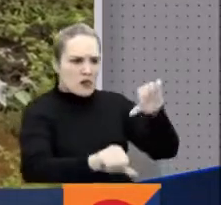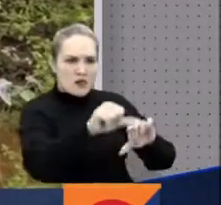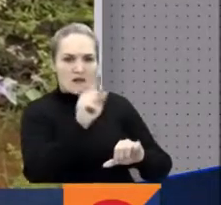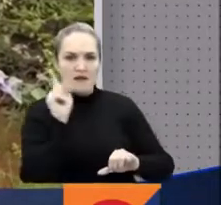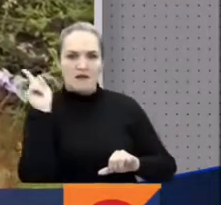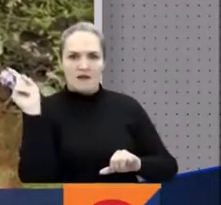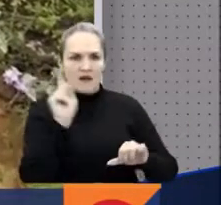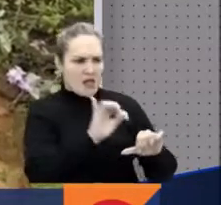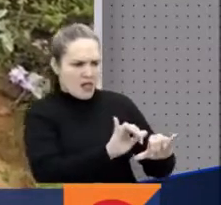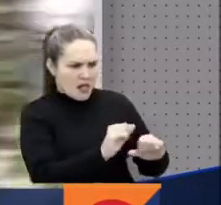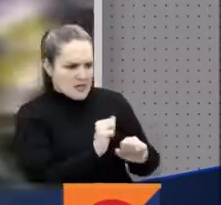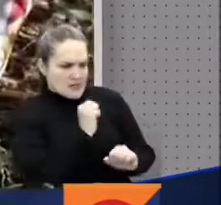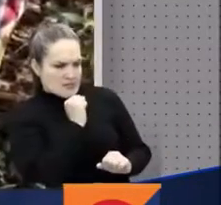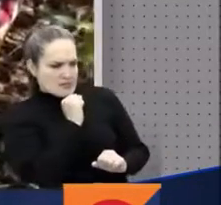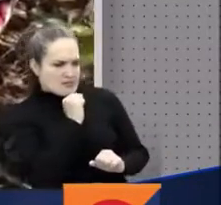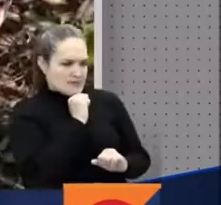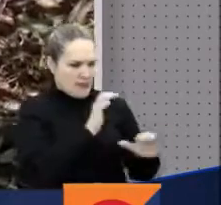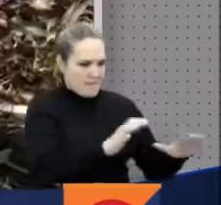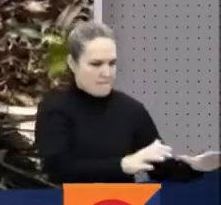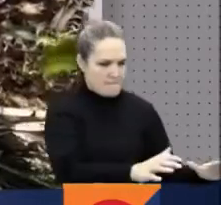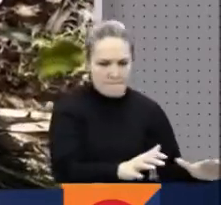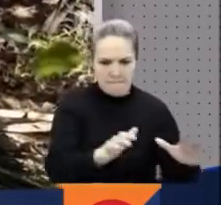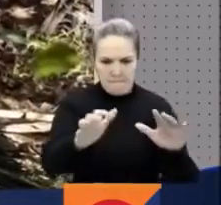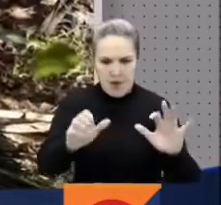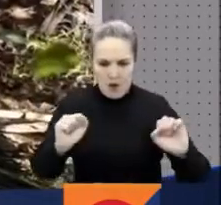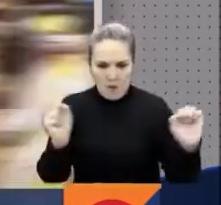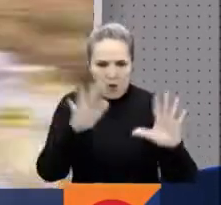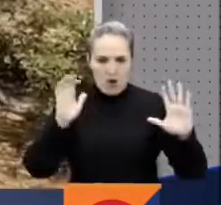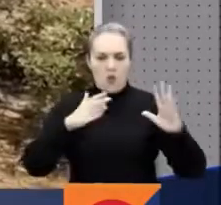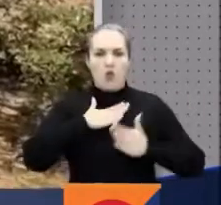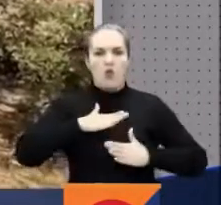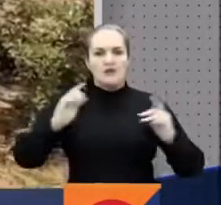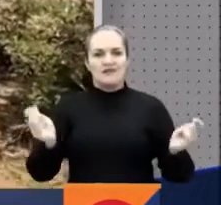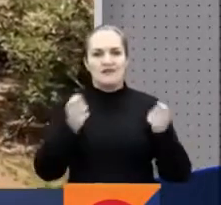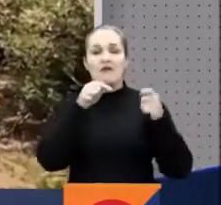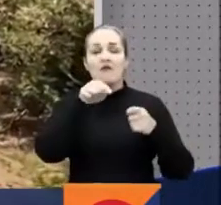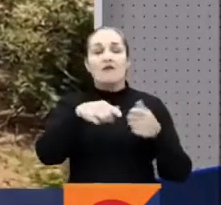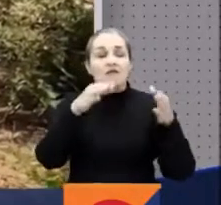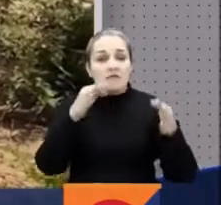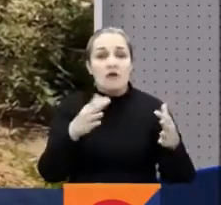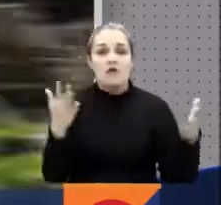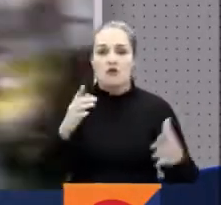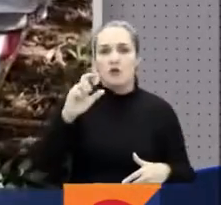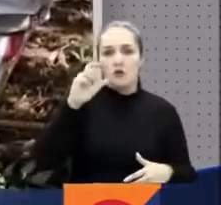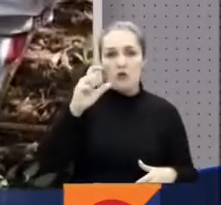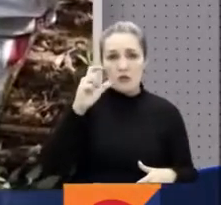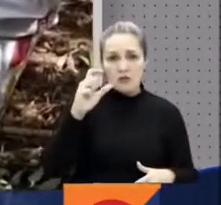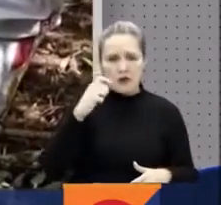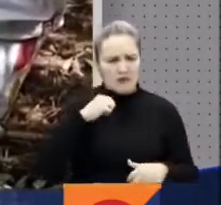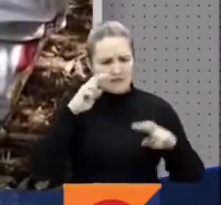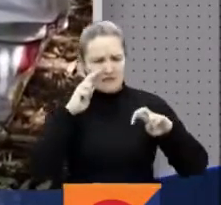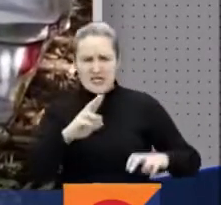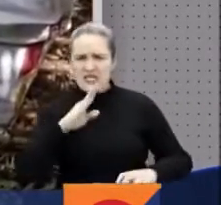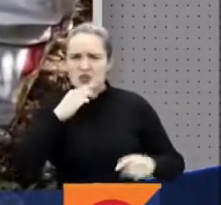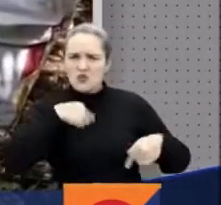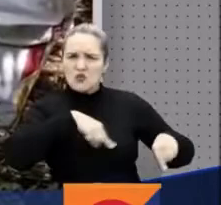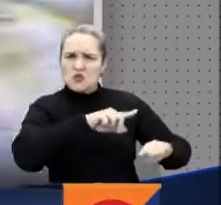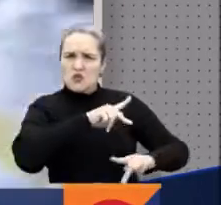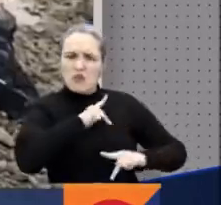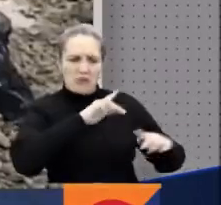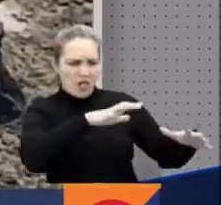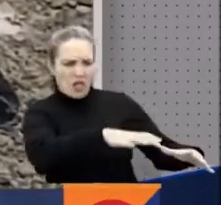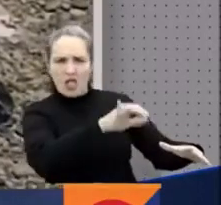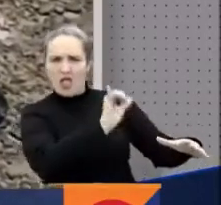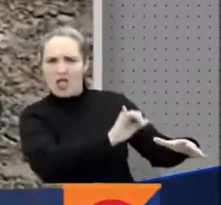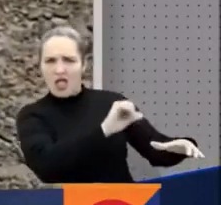amonio anfo encontrados en la vereda El Trigal, en zona rural de Cúcuta. Las autoridades investigan a qué grupo criminal pertenecían y